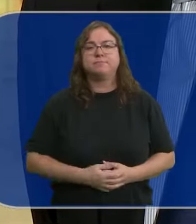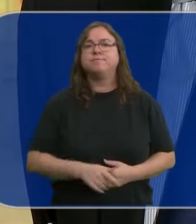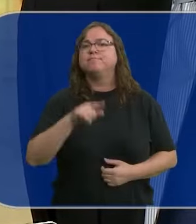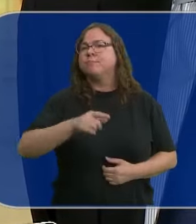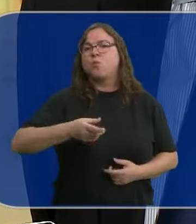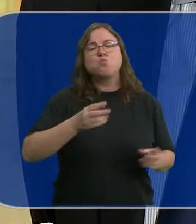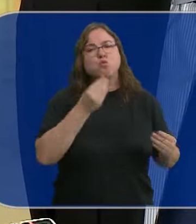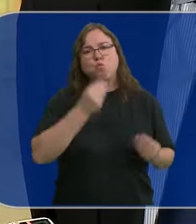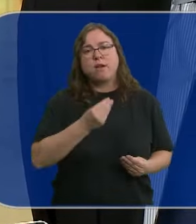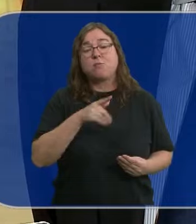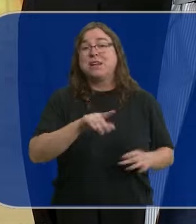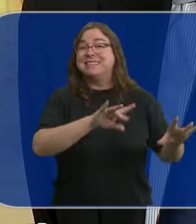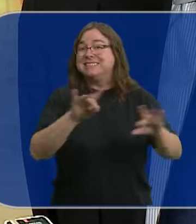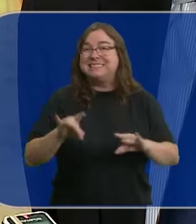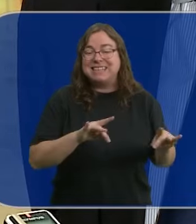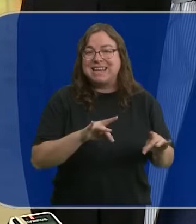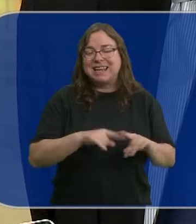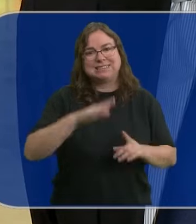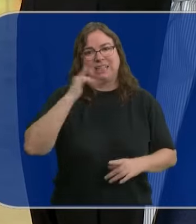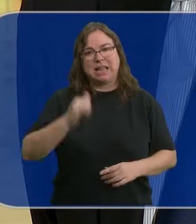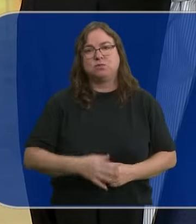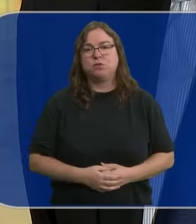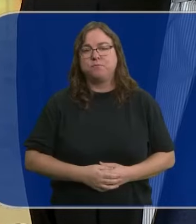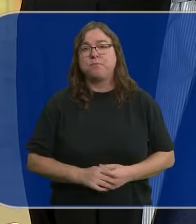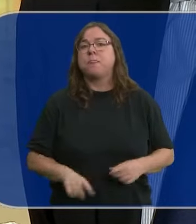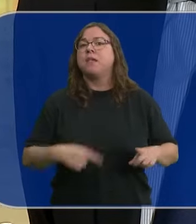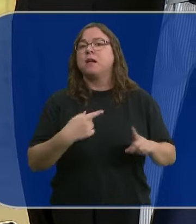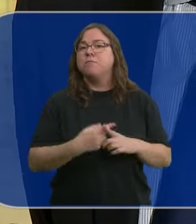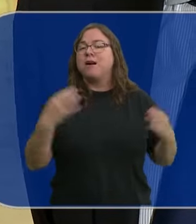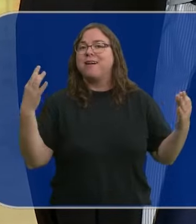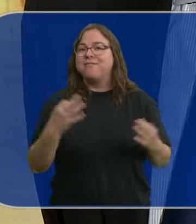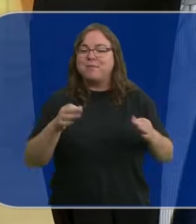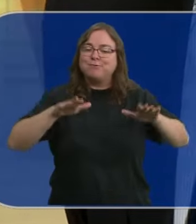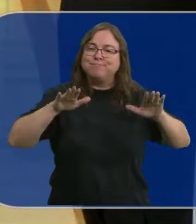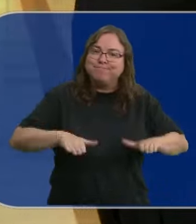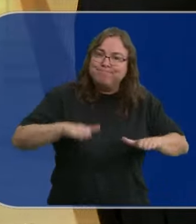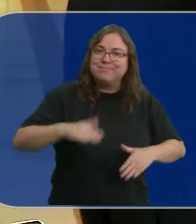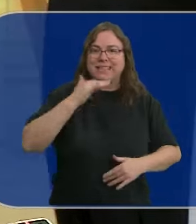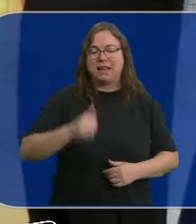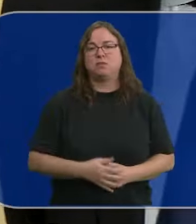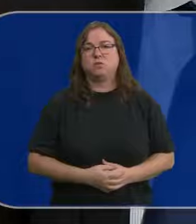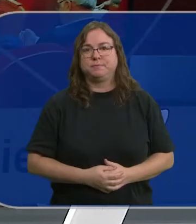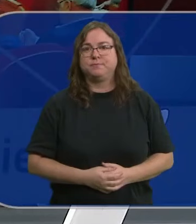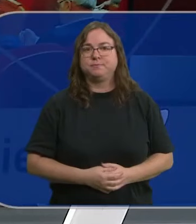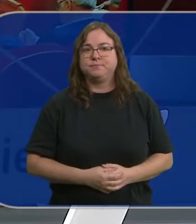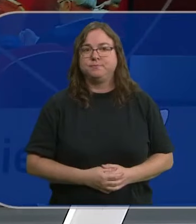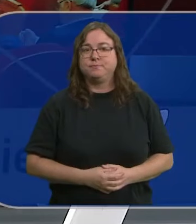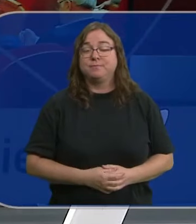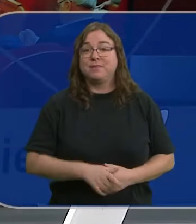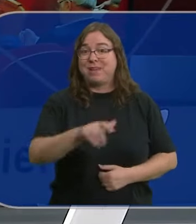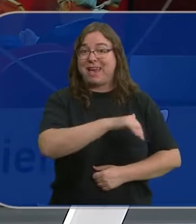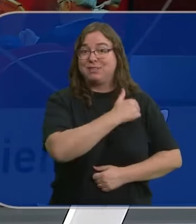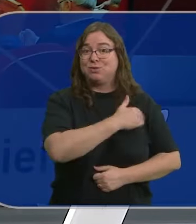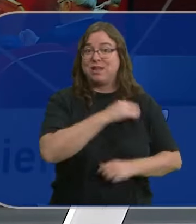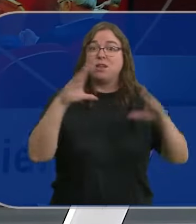Eso es muy bueno, porque esta tierra es una tierra de talento. Y lo que tenemos que hacer es intentar retener ese talento. Los